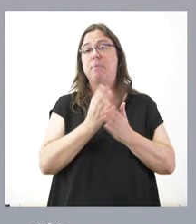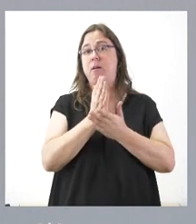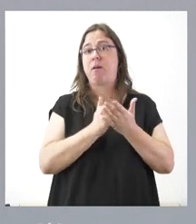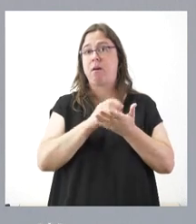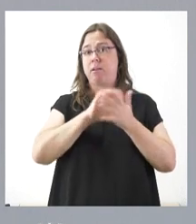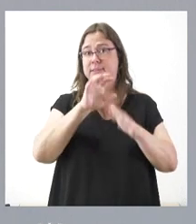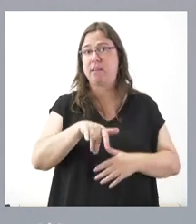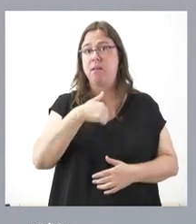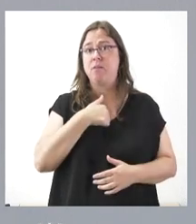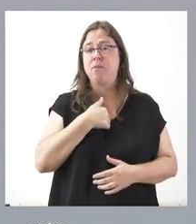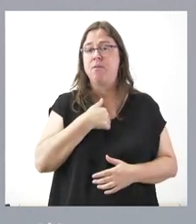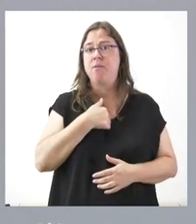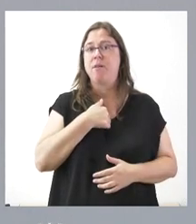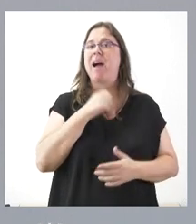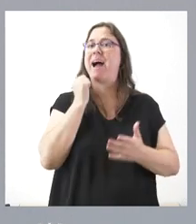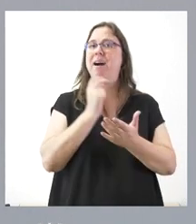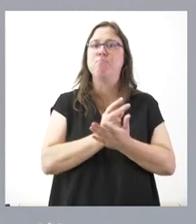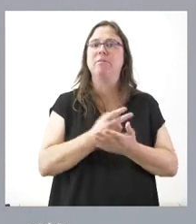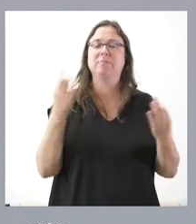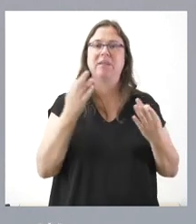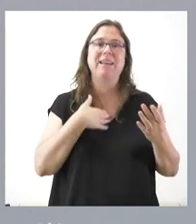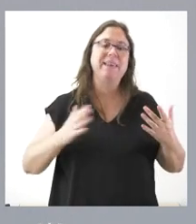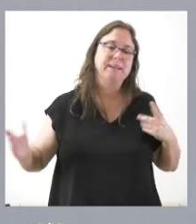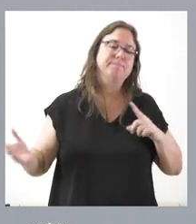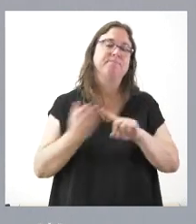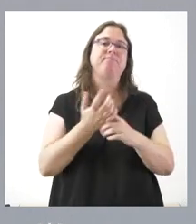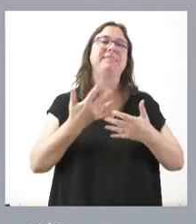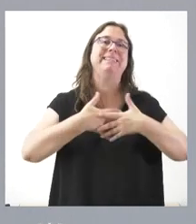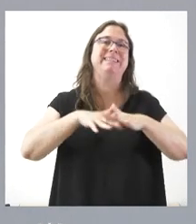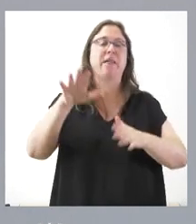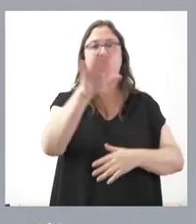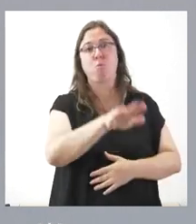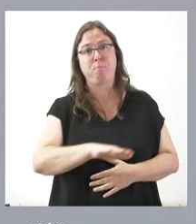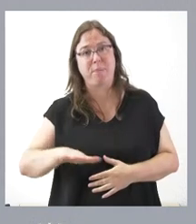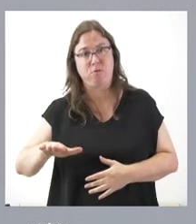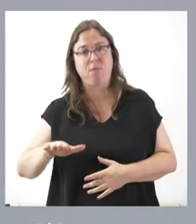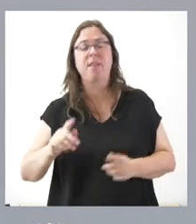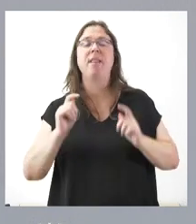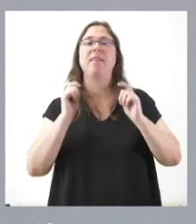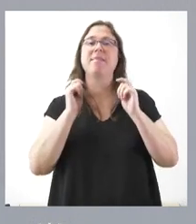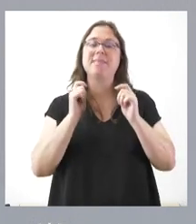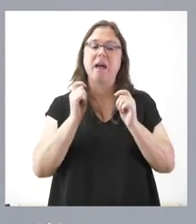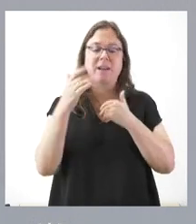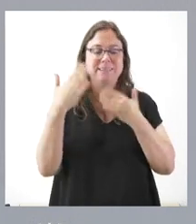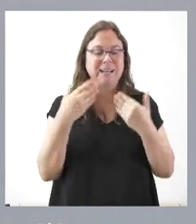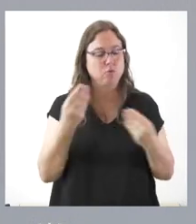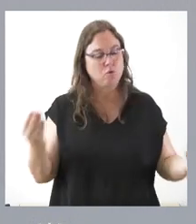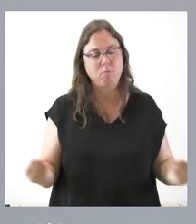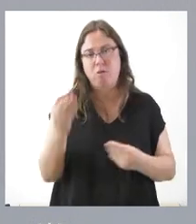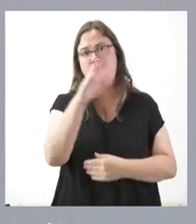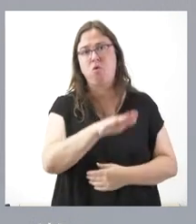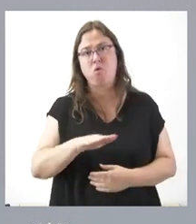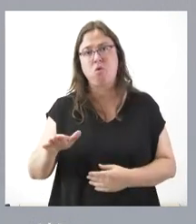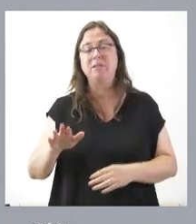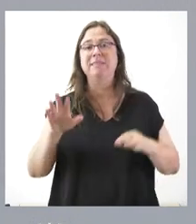y León lo que apuesta es por la integración de los menores, por dar el mejor trato posible a los menores.